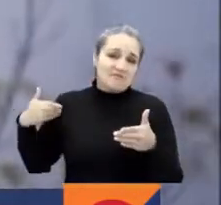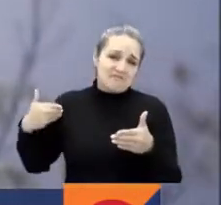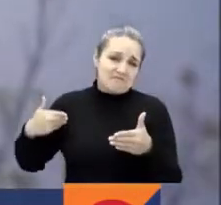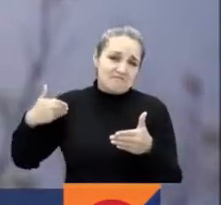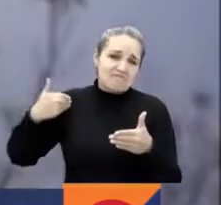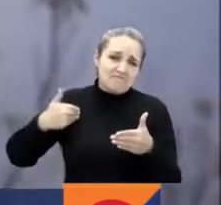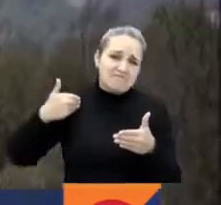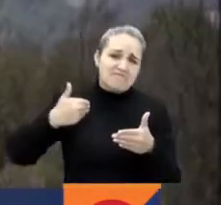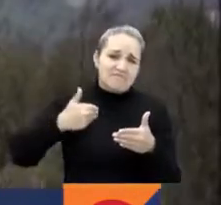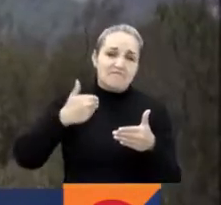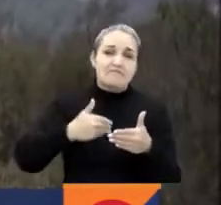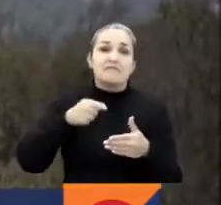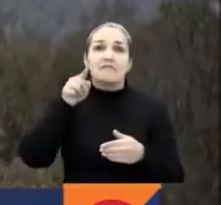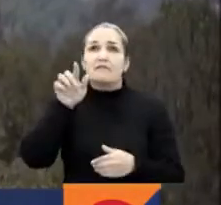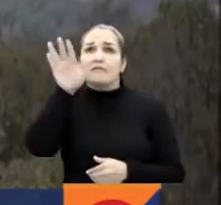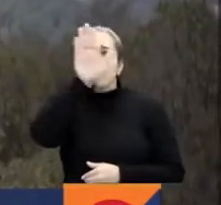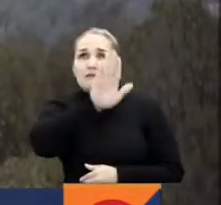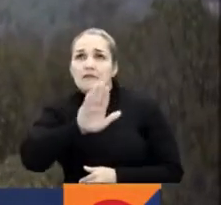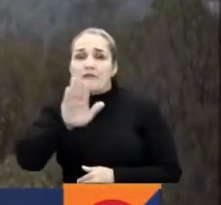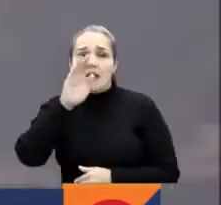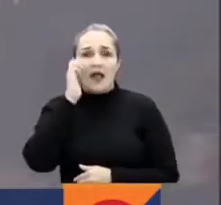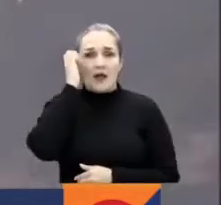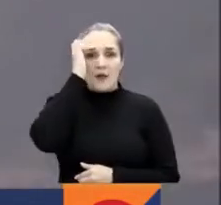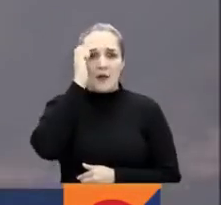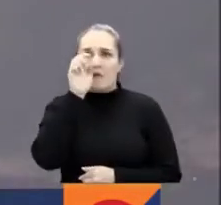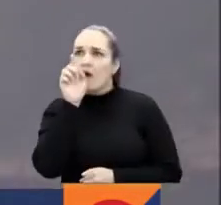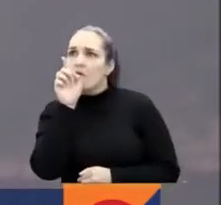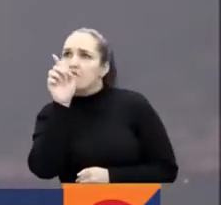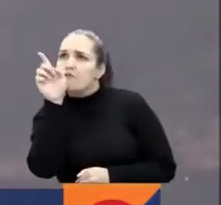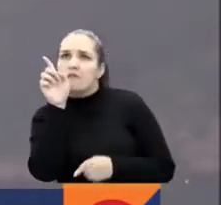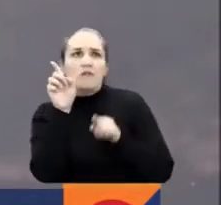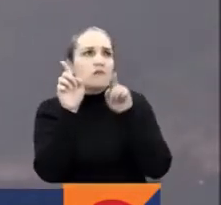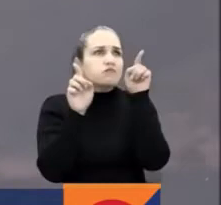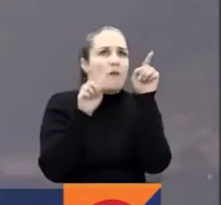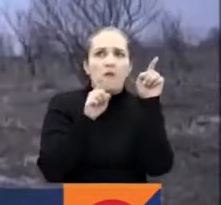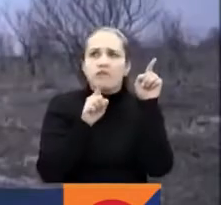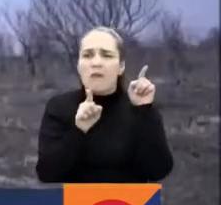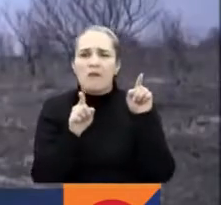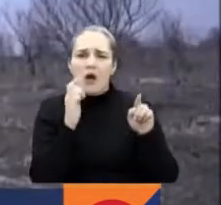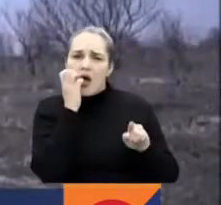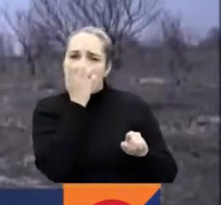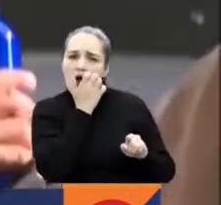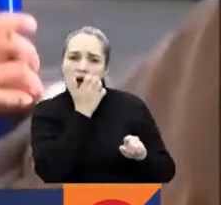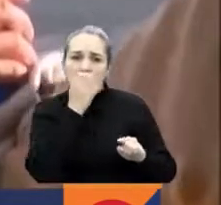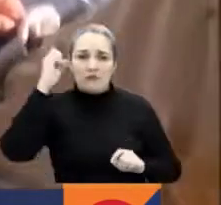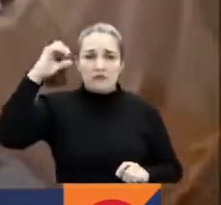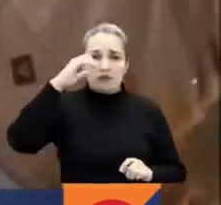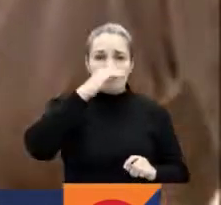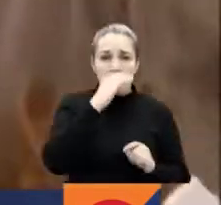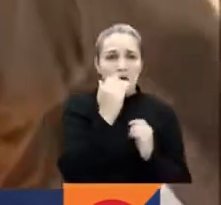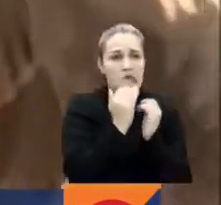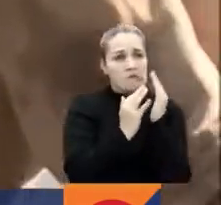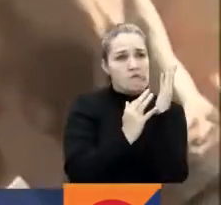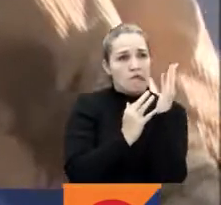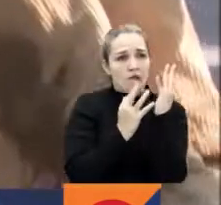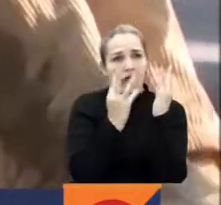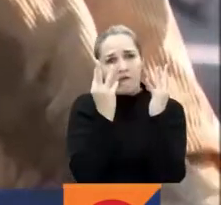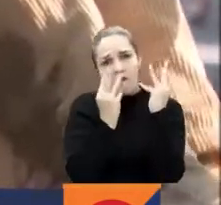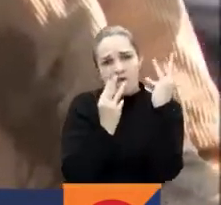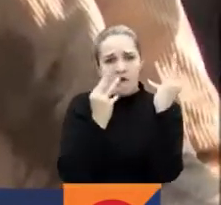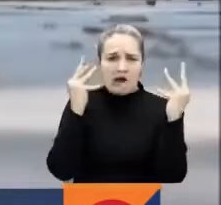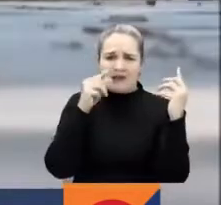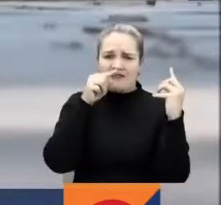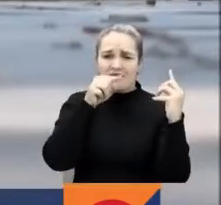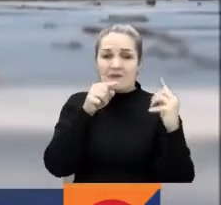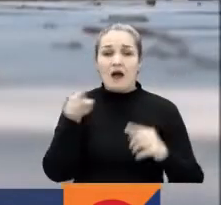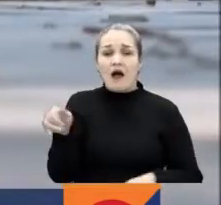varía es la latitud. El tránsito de la oleada calurosa en la geografía europea luce de esta forma. Esta es una de las 10